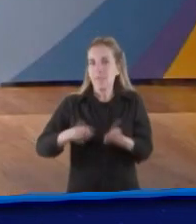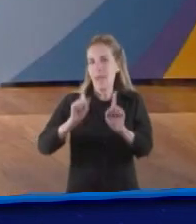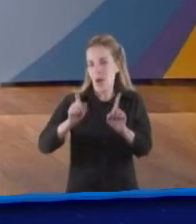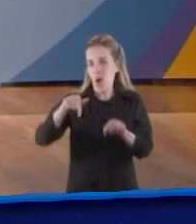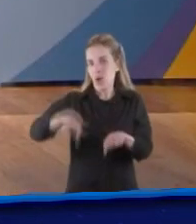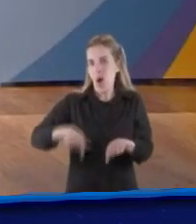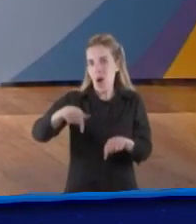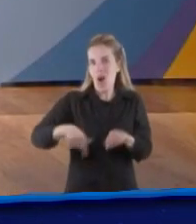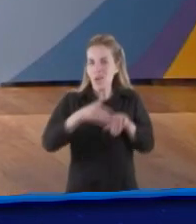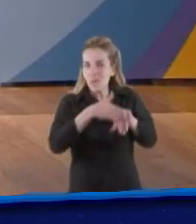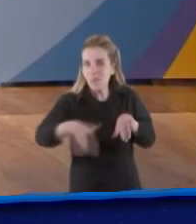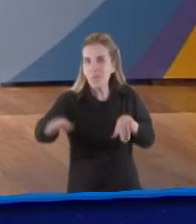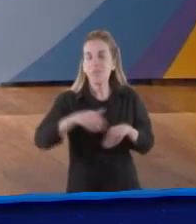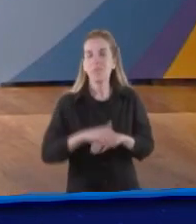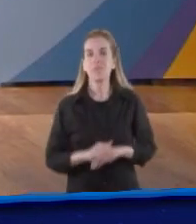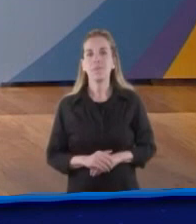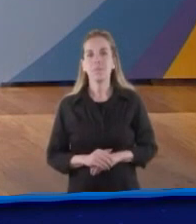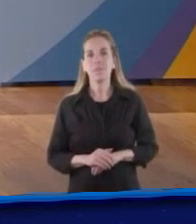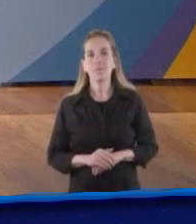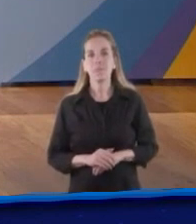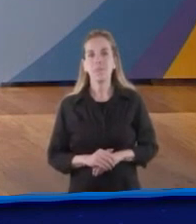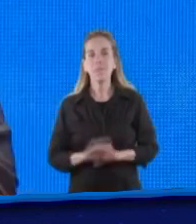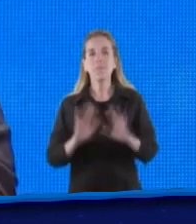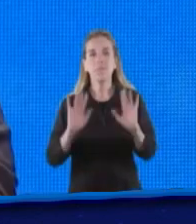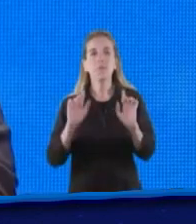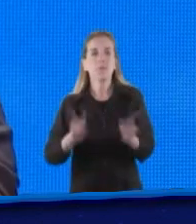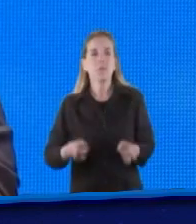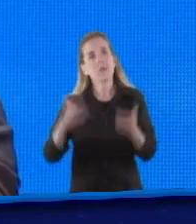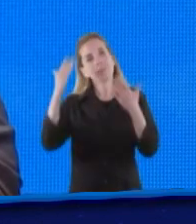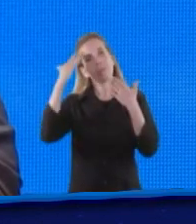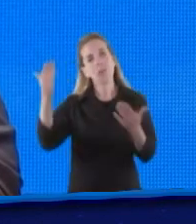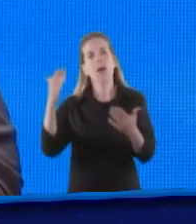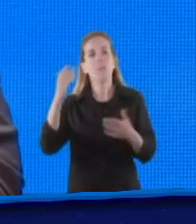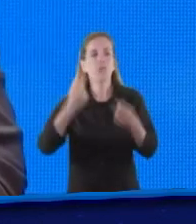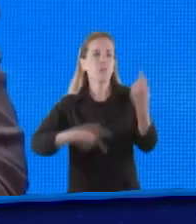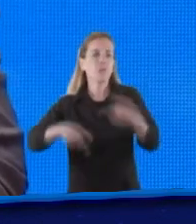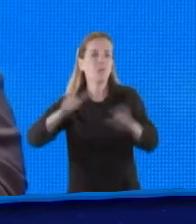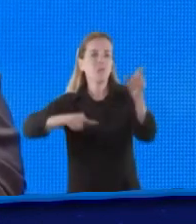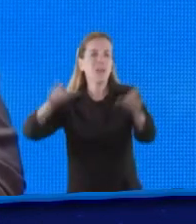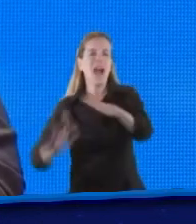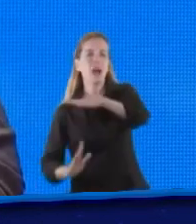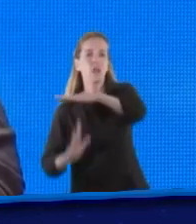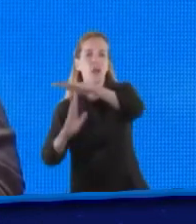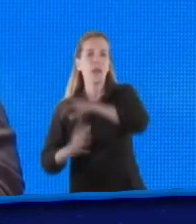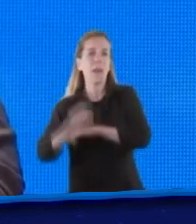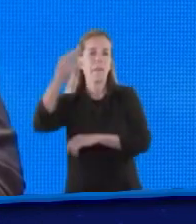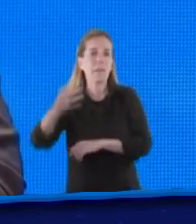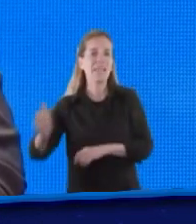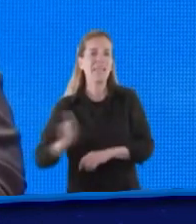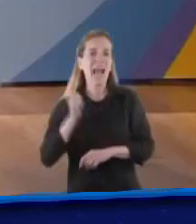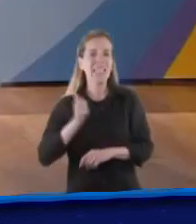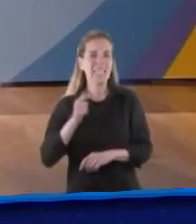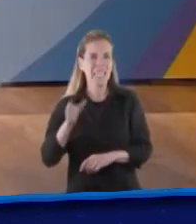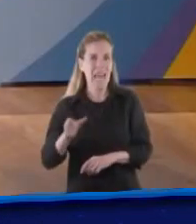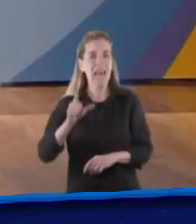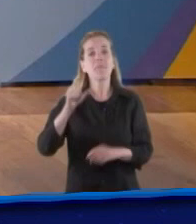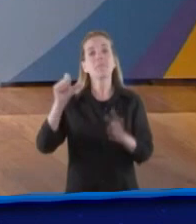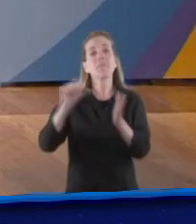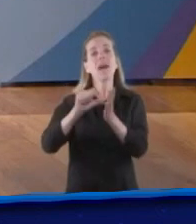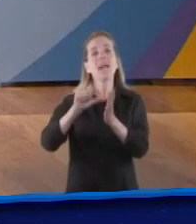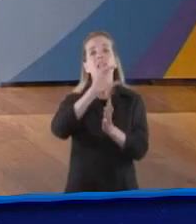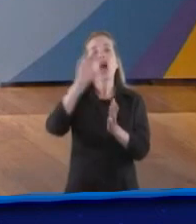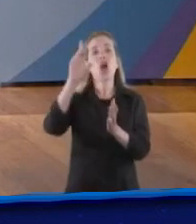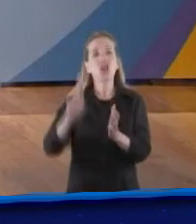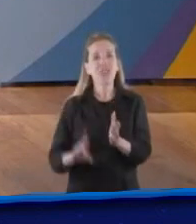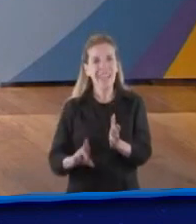duda alguna, vivimos todos en el mismo planeta, y obviamente que si tenemos un planeta plegada, por ejemplo, o plagada de